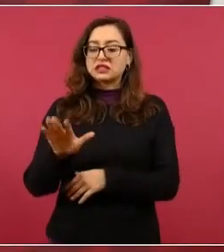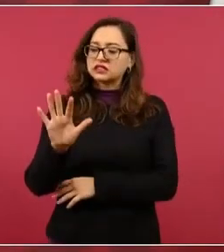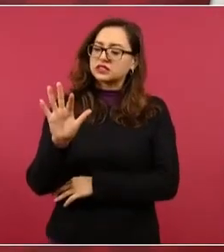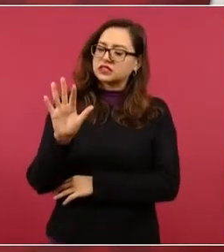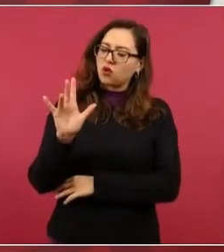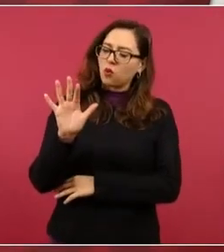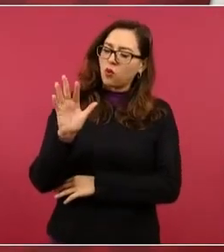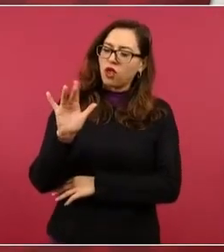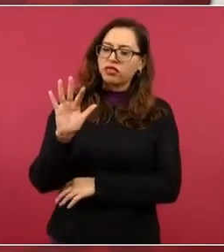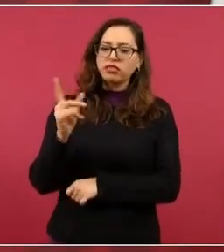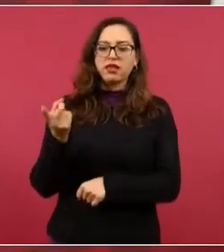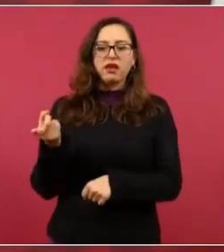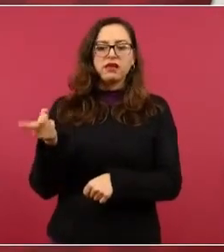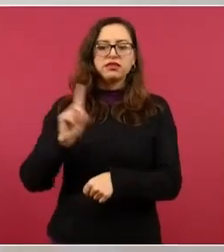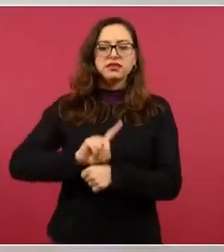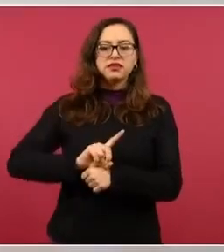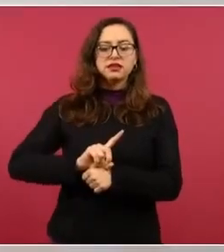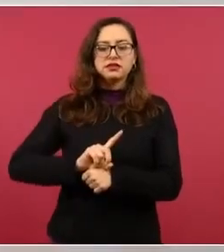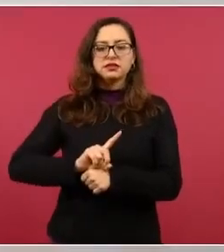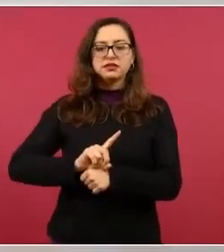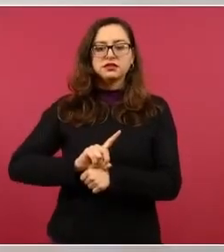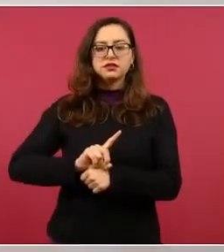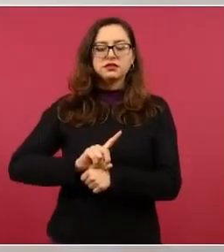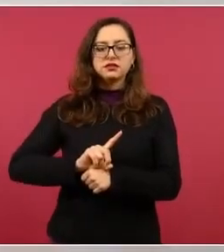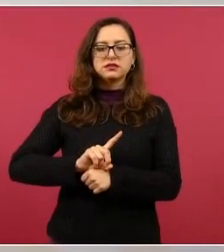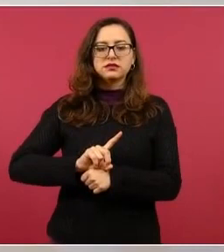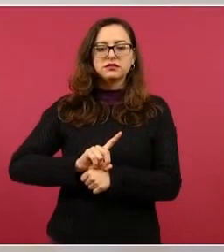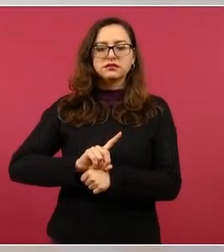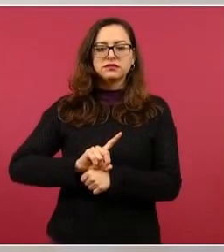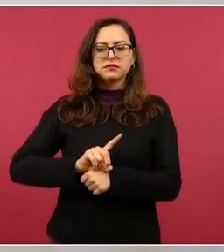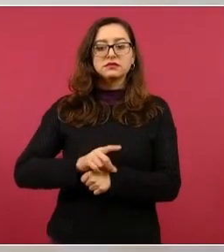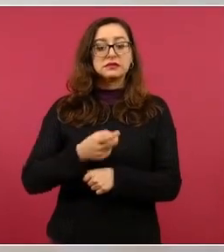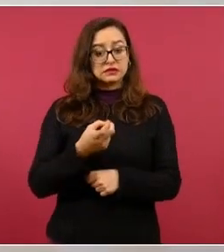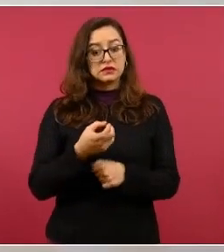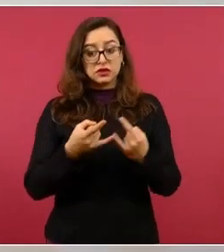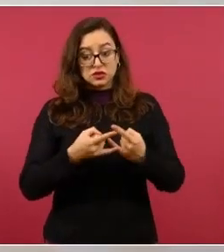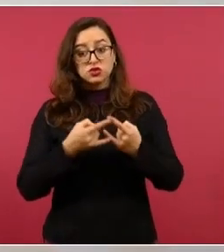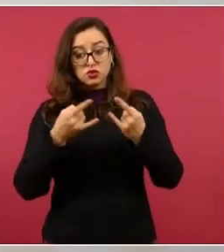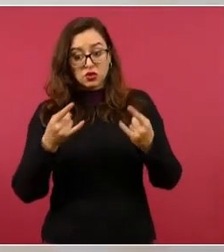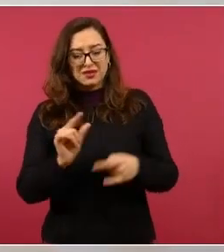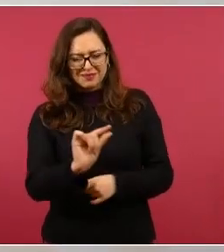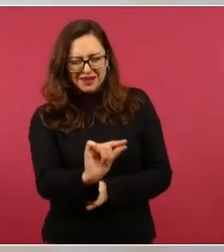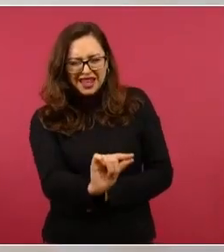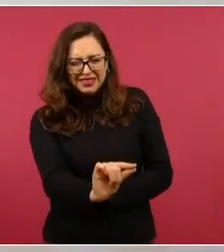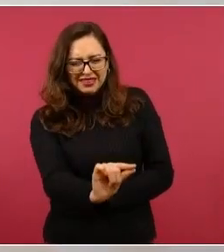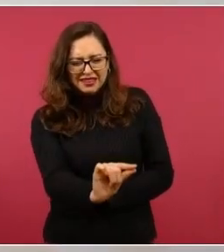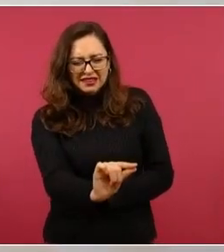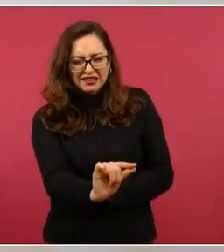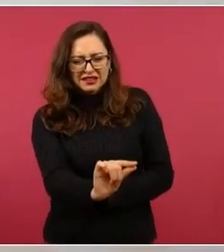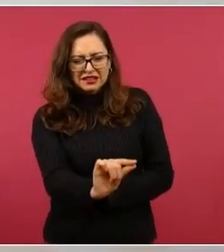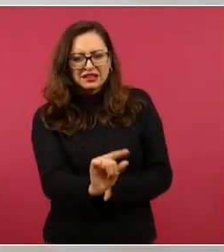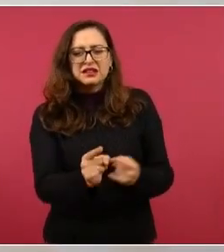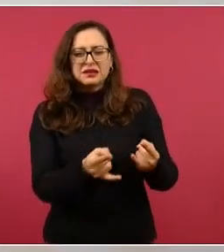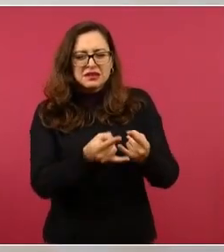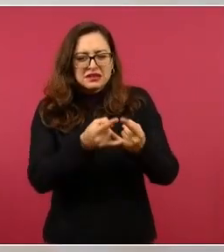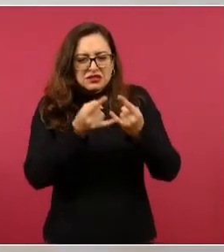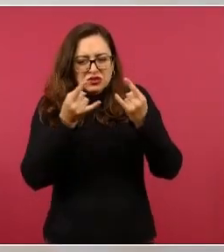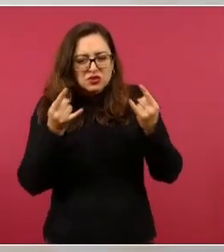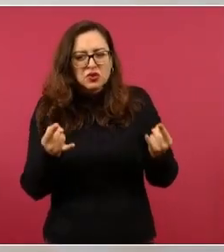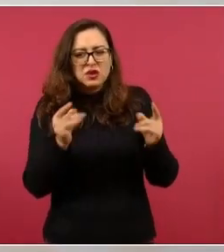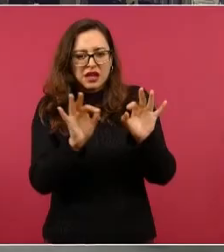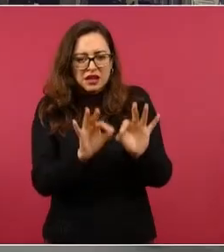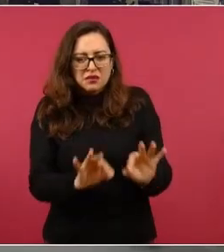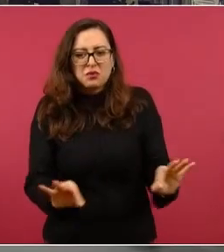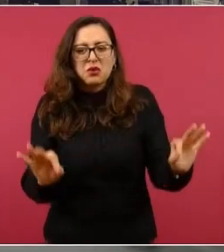caminando. Si hubiésemos hecho, permíteme, es que es importante esto, esto no es